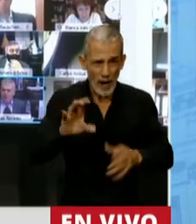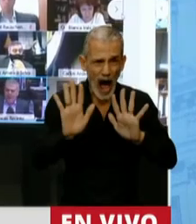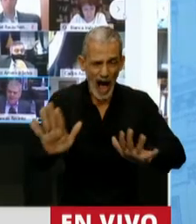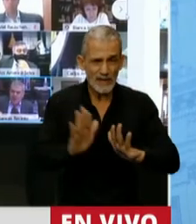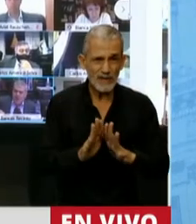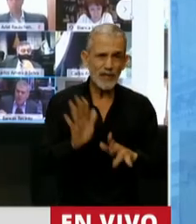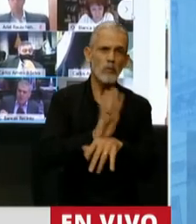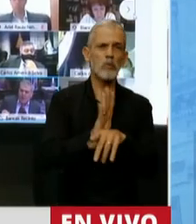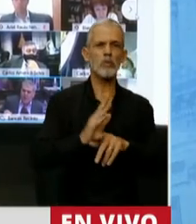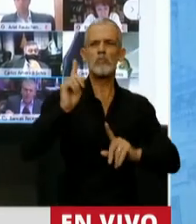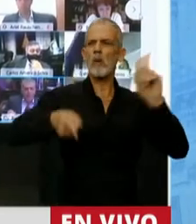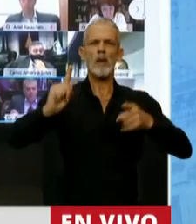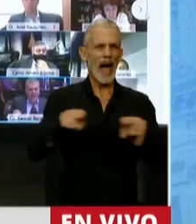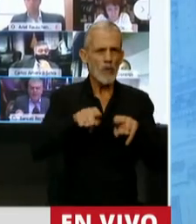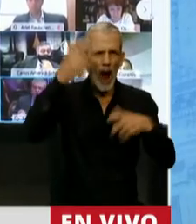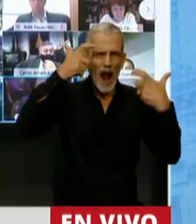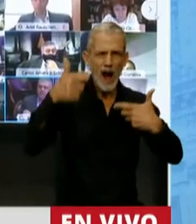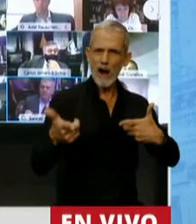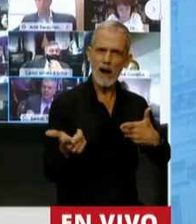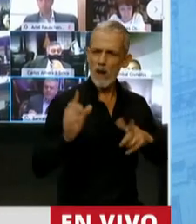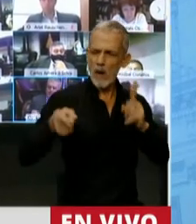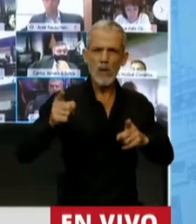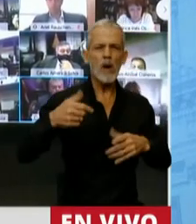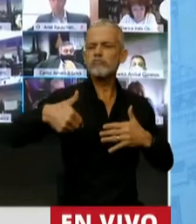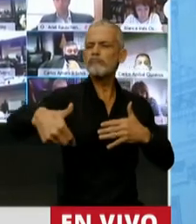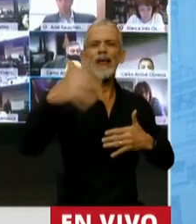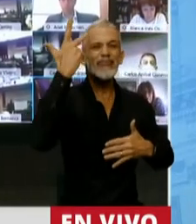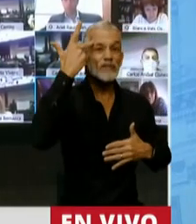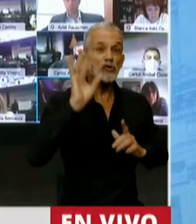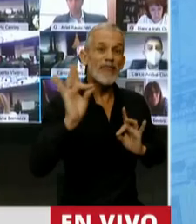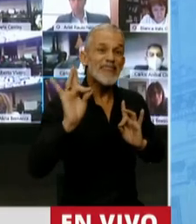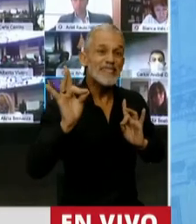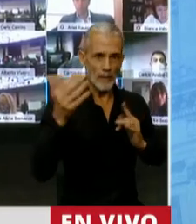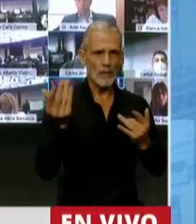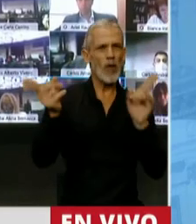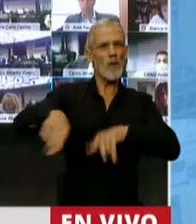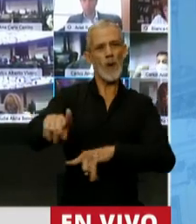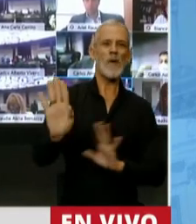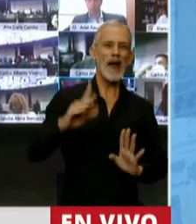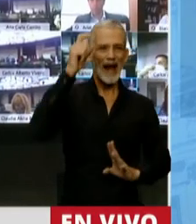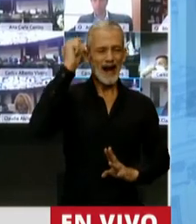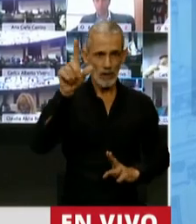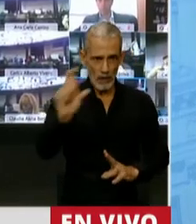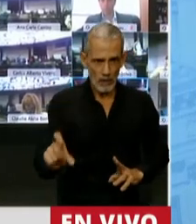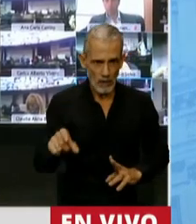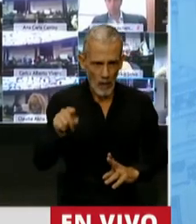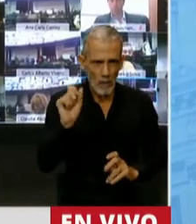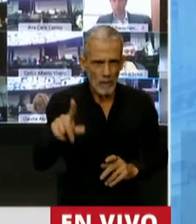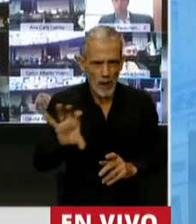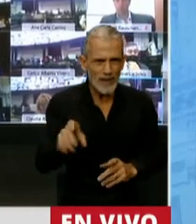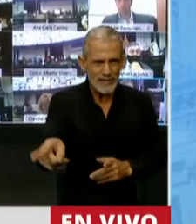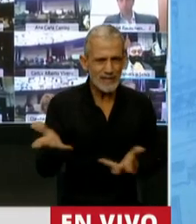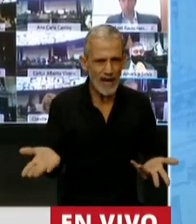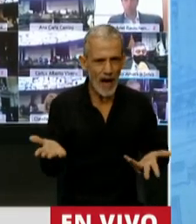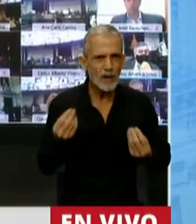sesgos feudales, se le ocurrió que recién el 18 de diciembre van a poder ingresar a su provincia. Entonces,